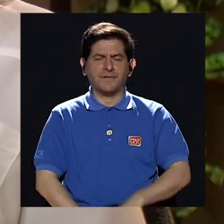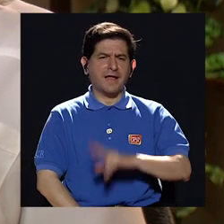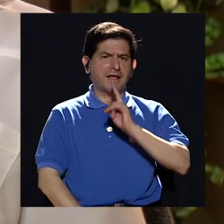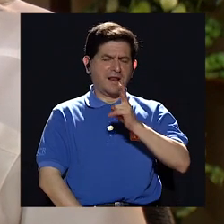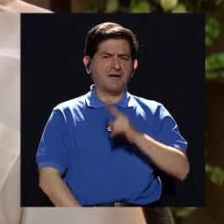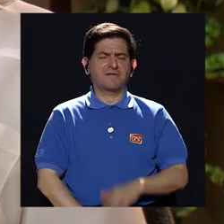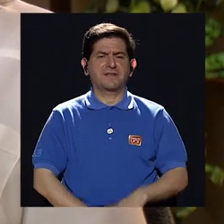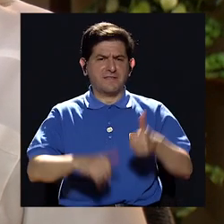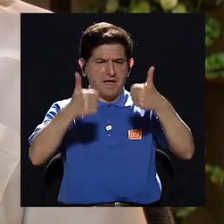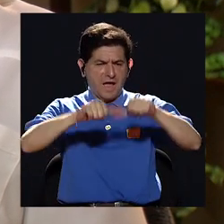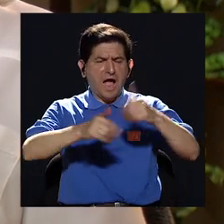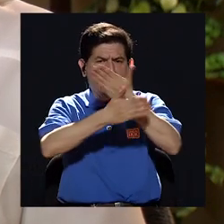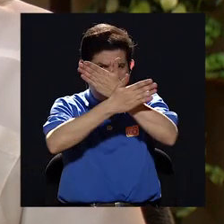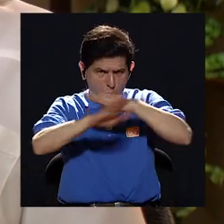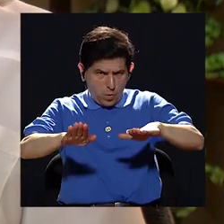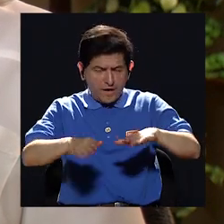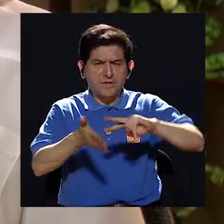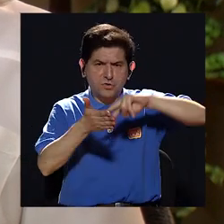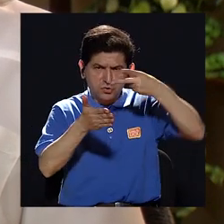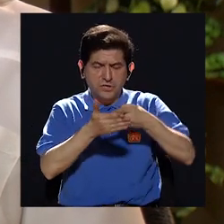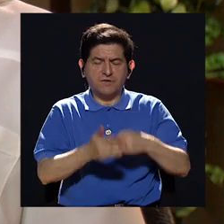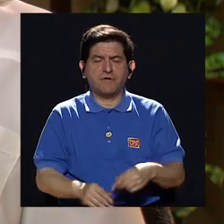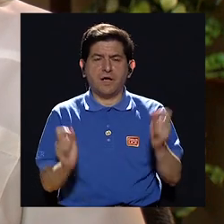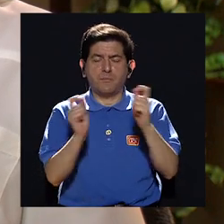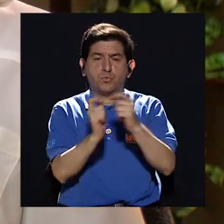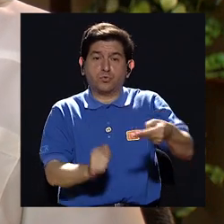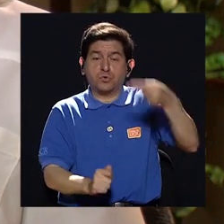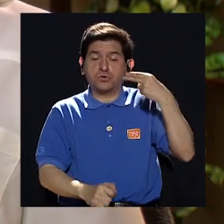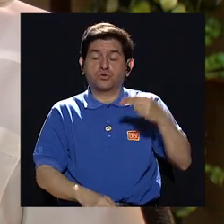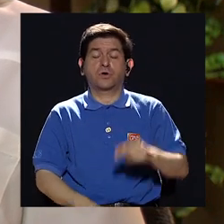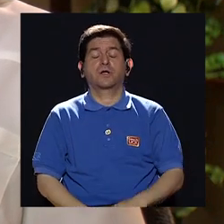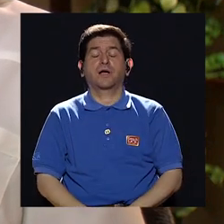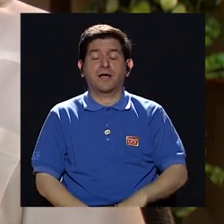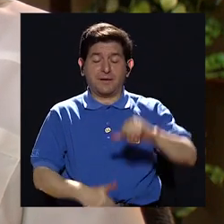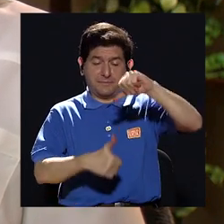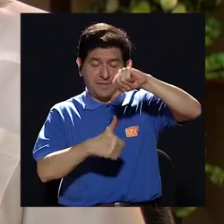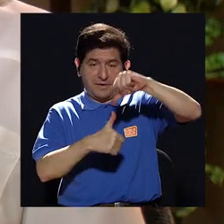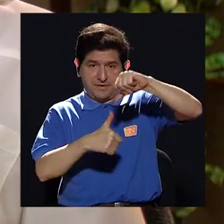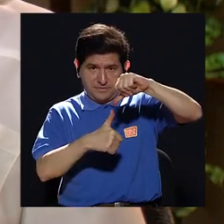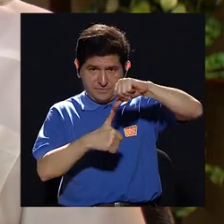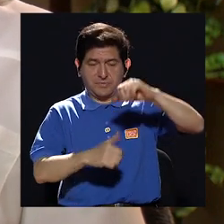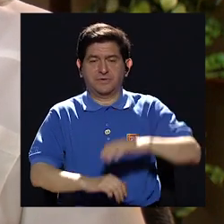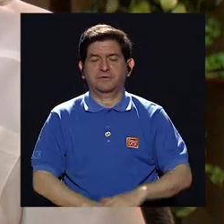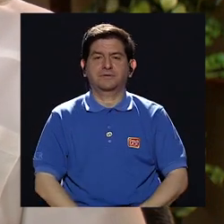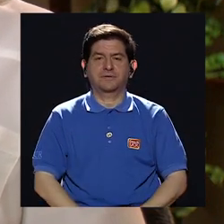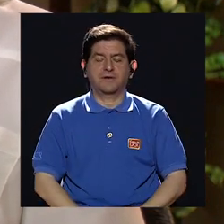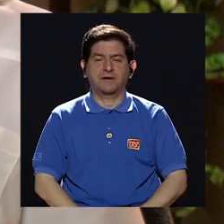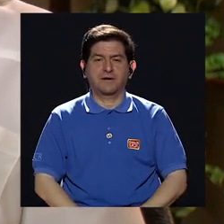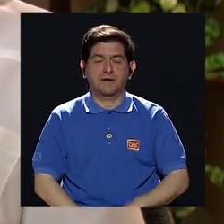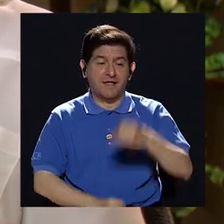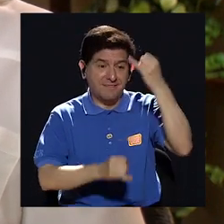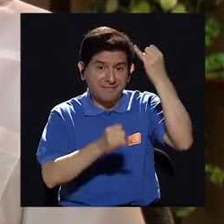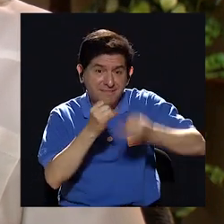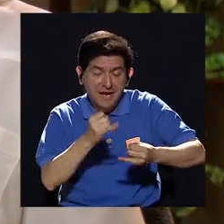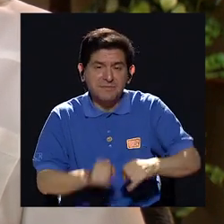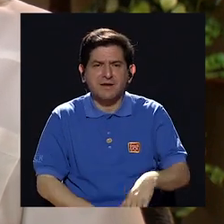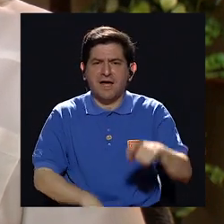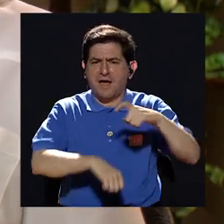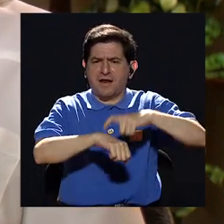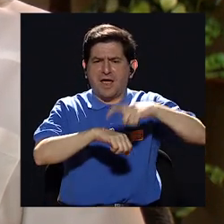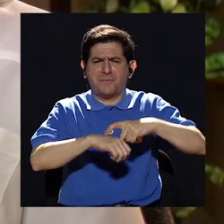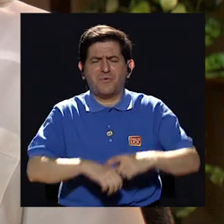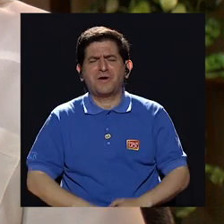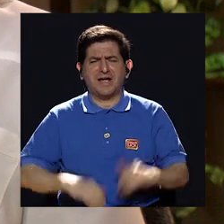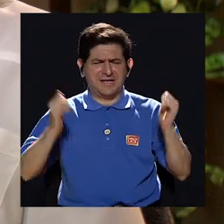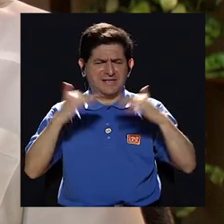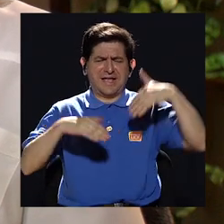Definitivamente los Acuerdos de Paz constituyen un hito en la historia centroamericana y acabaron digamos con una época